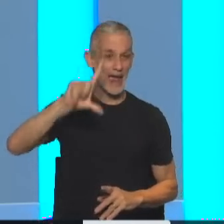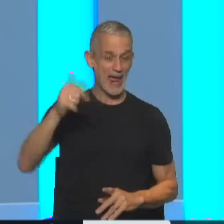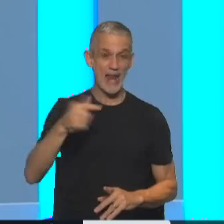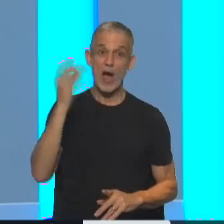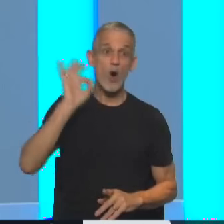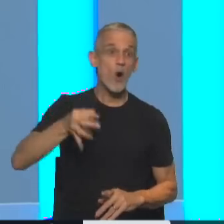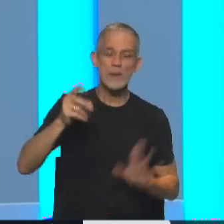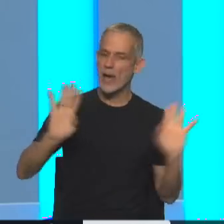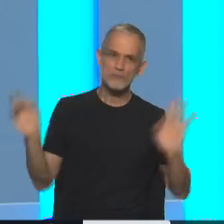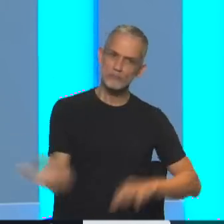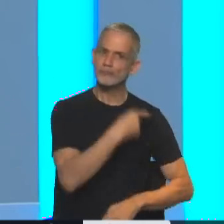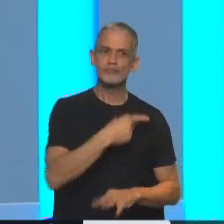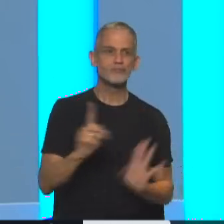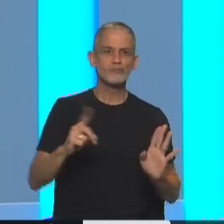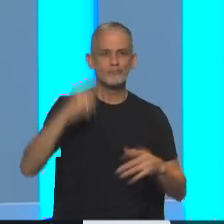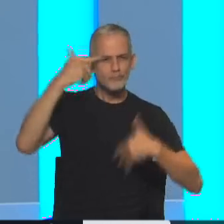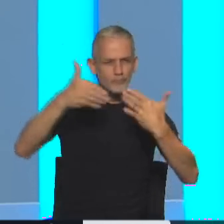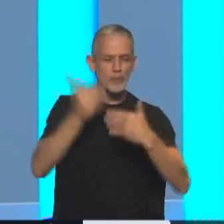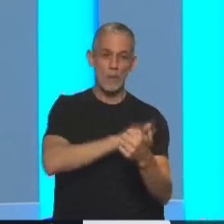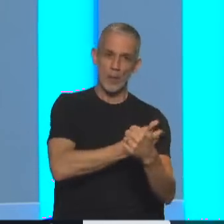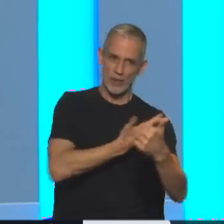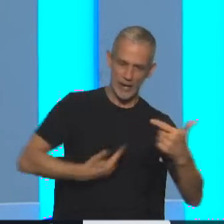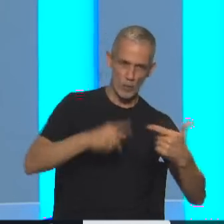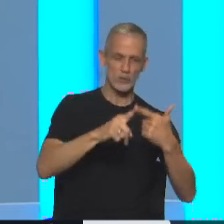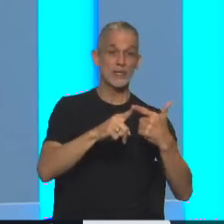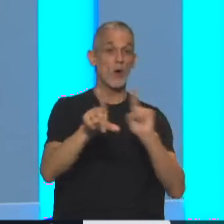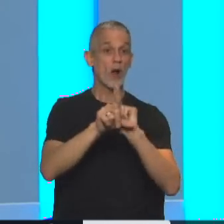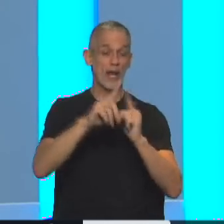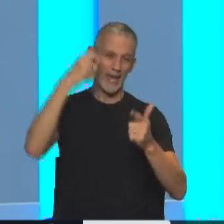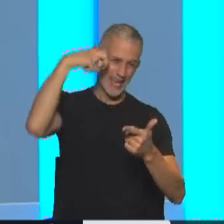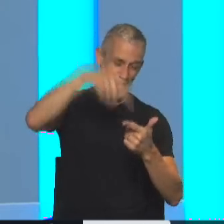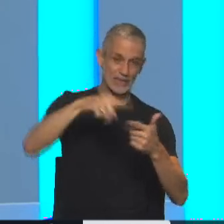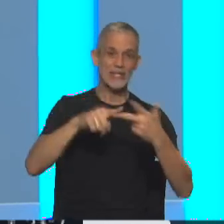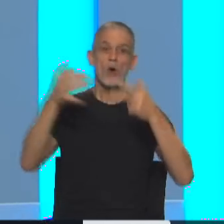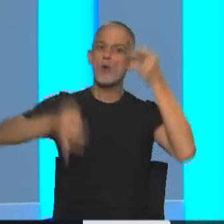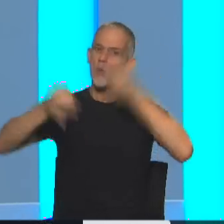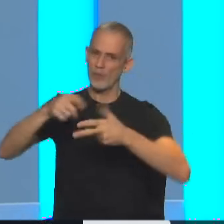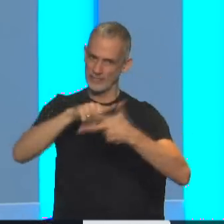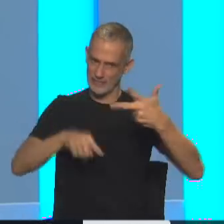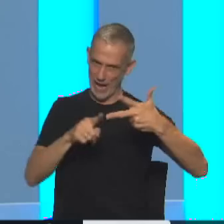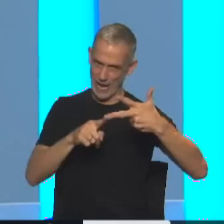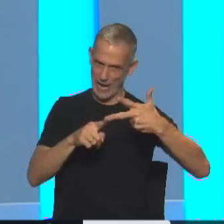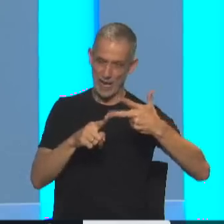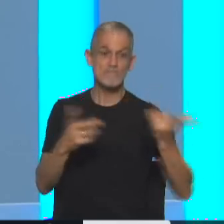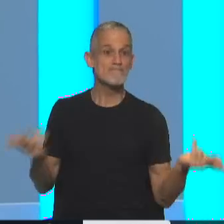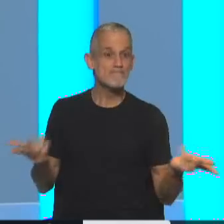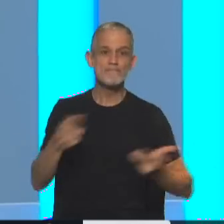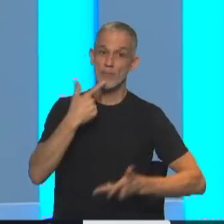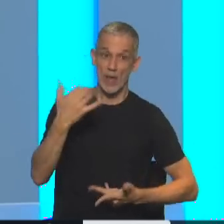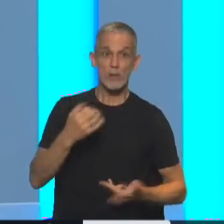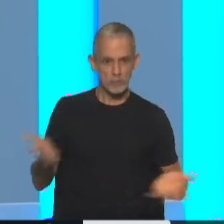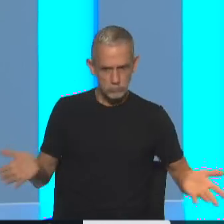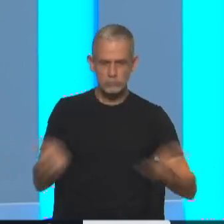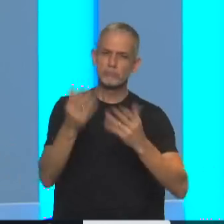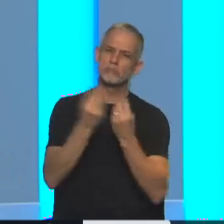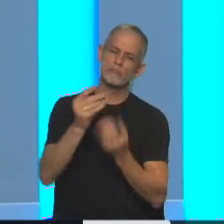obligación para el Poder Ejecutivo, Legislativo y Judicial, que se lo pedimos también. Así que la verdad es que le vendría bien